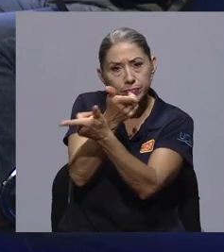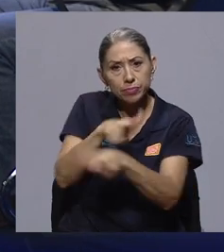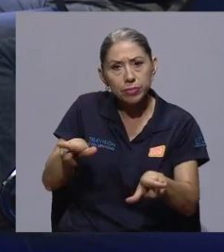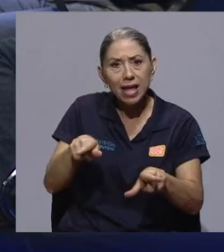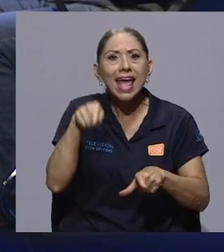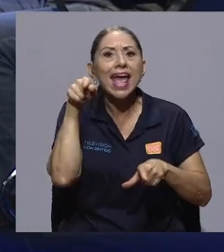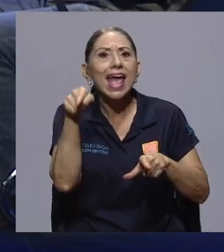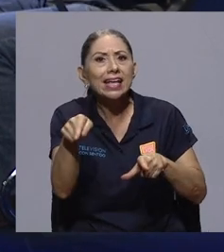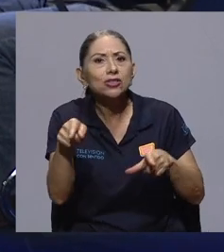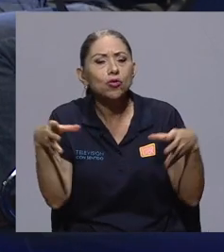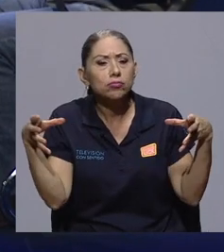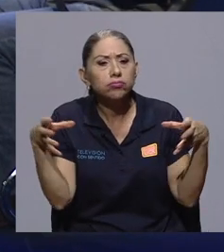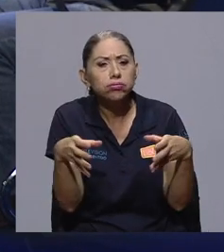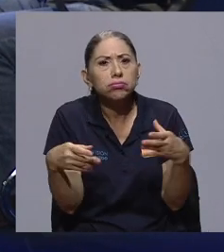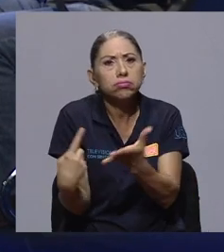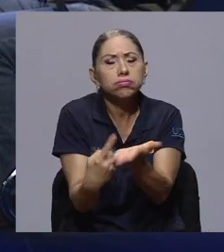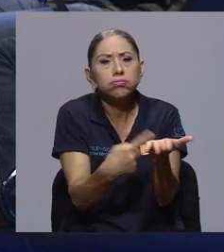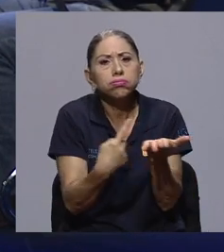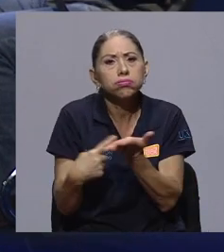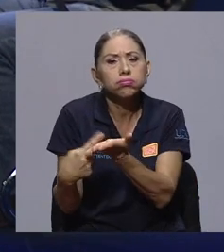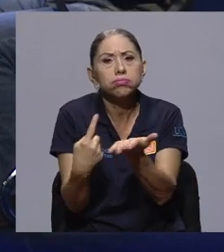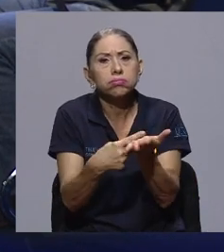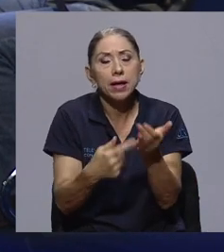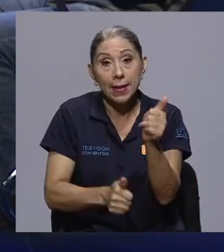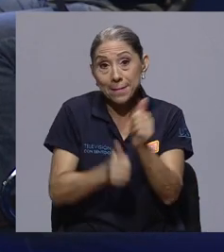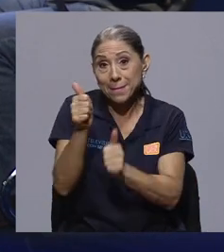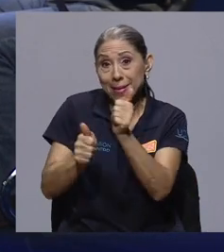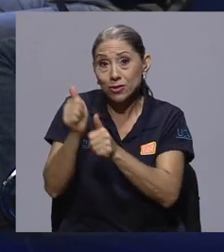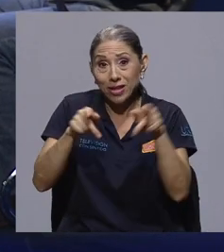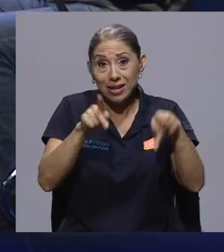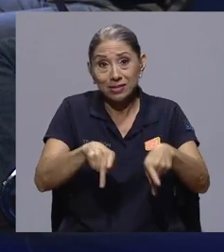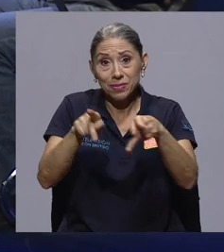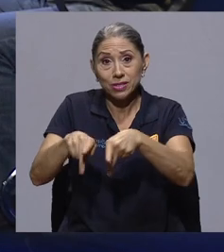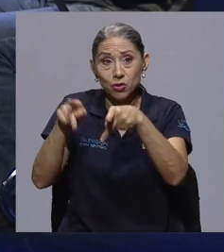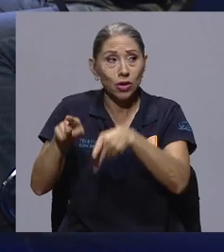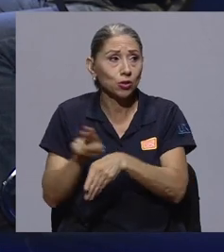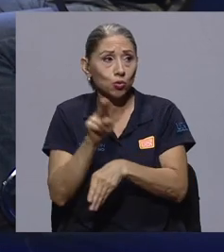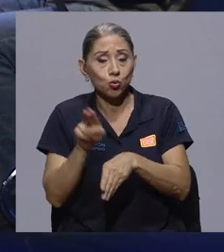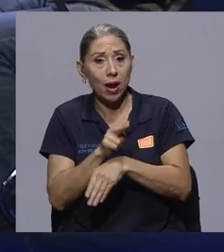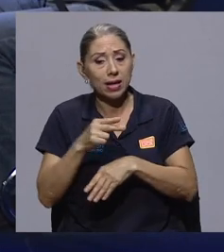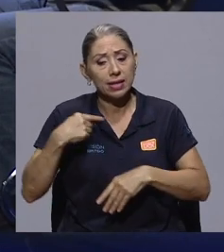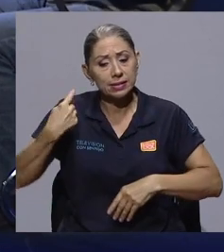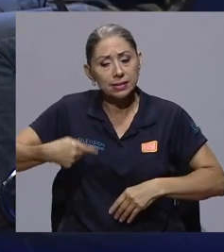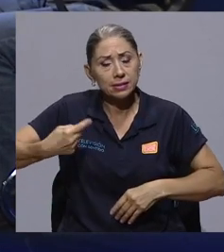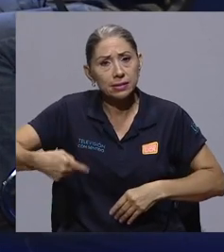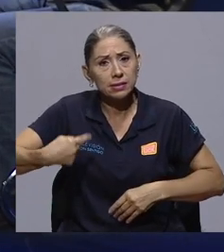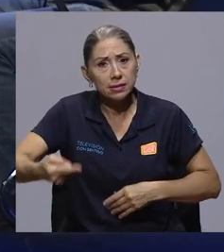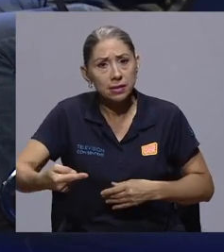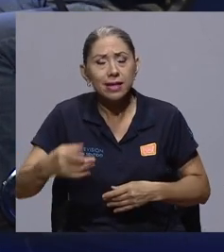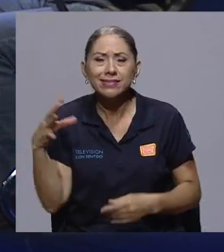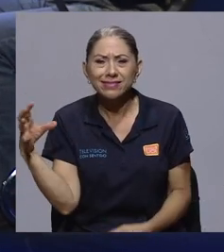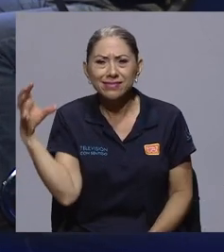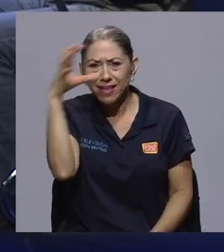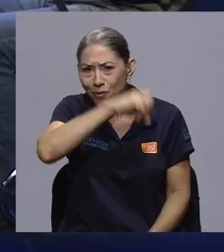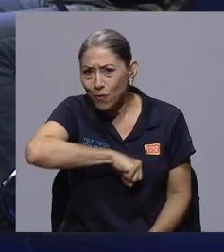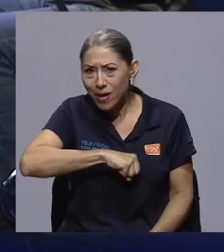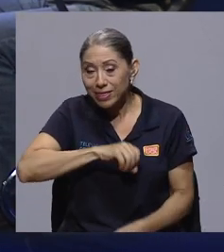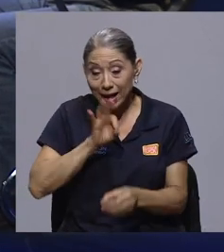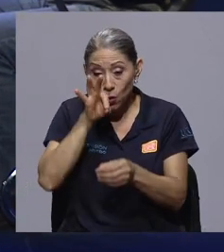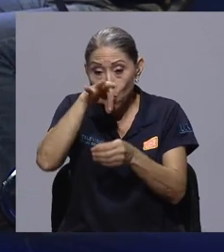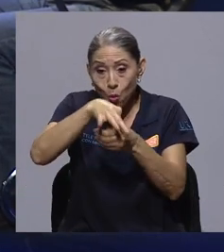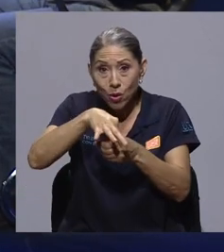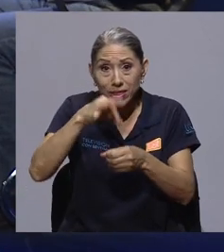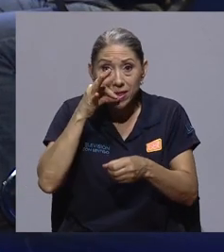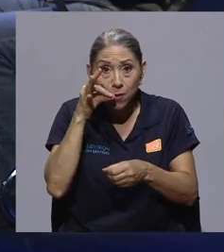eso desató, digamos, todo un movimiento y una discusión donde la mayoría de las personas, usuarias, que cada vez son más, se dieron